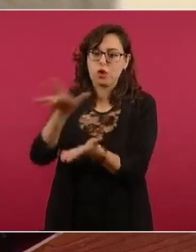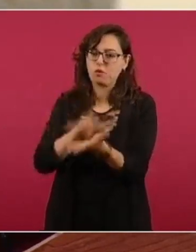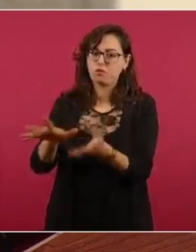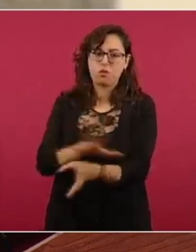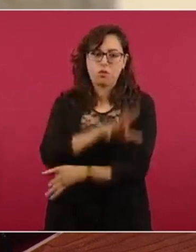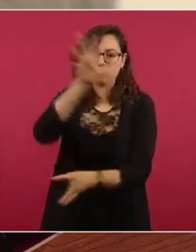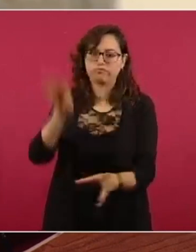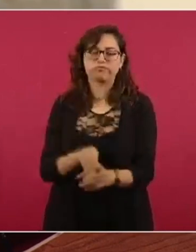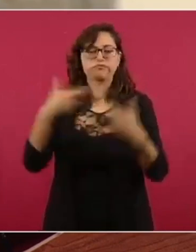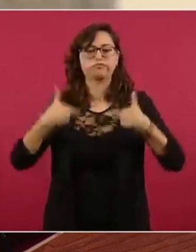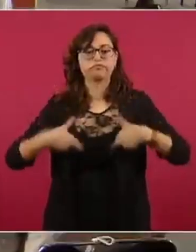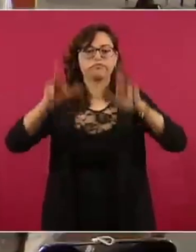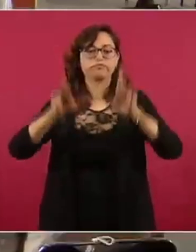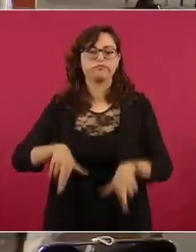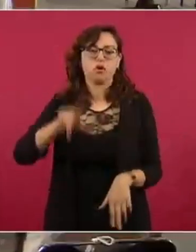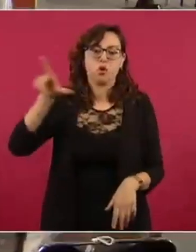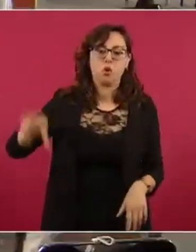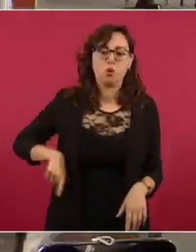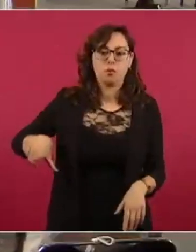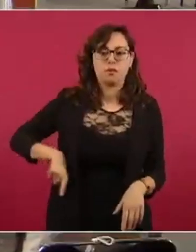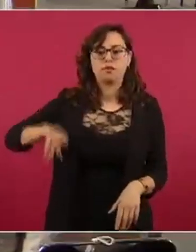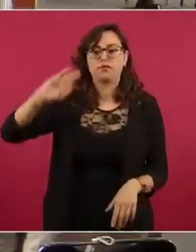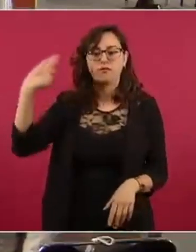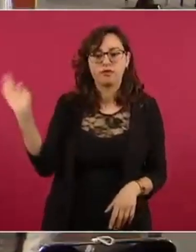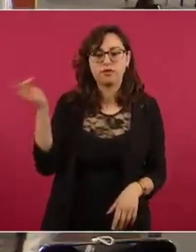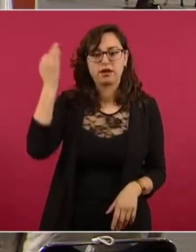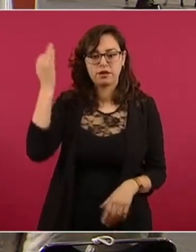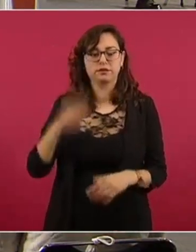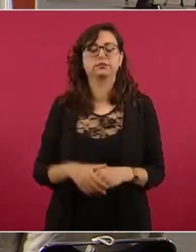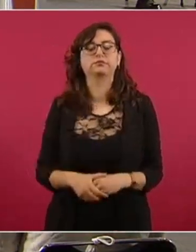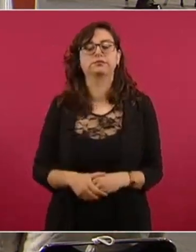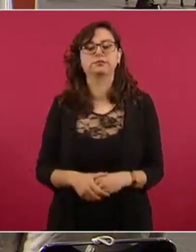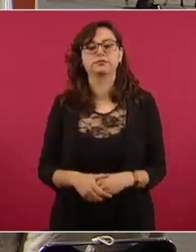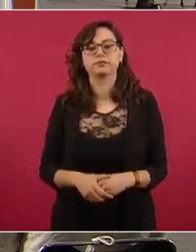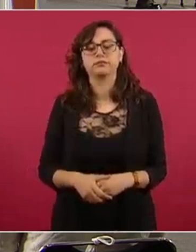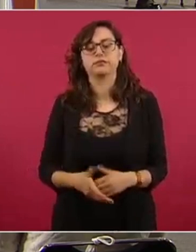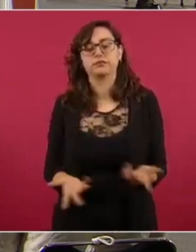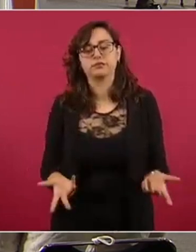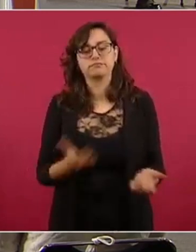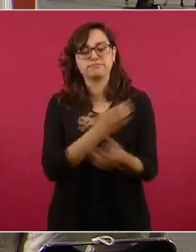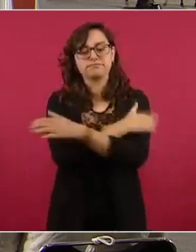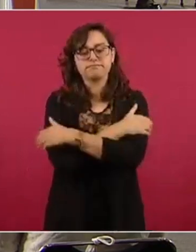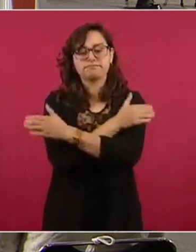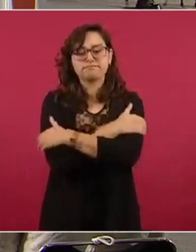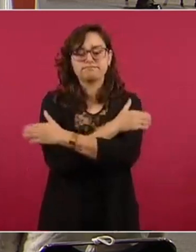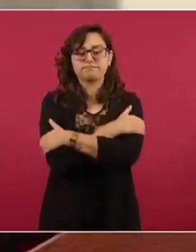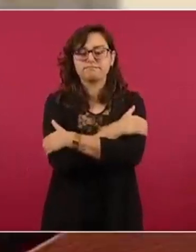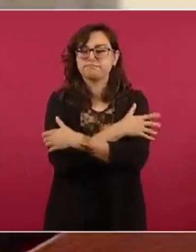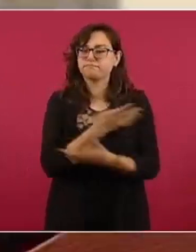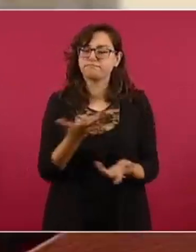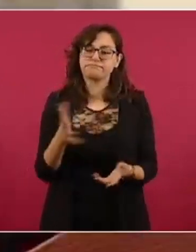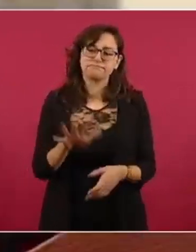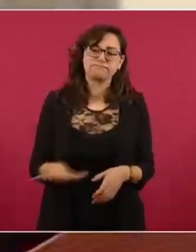gobierno federal mi abrazo a los familiares de quienes han